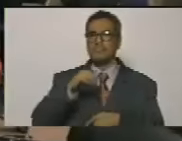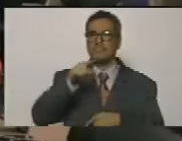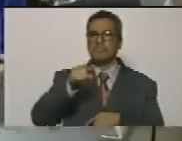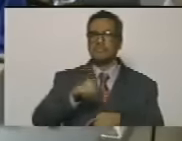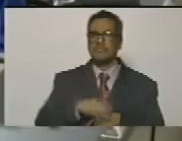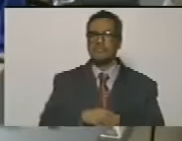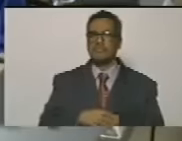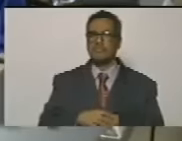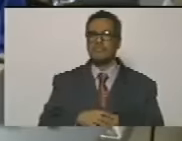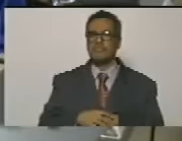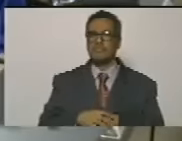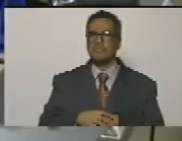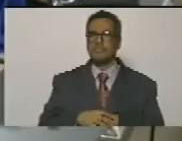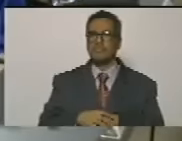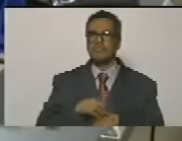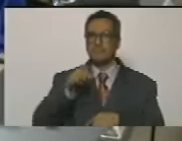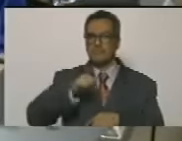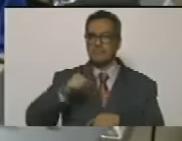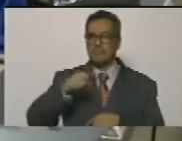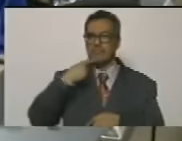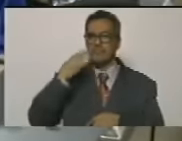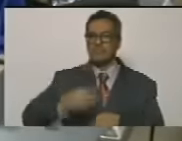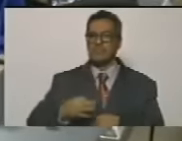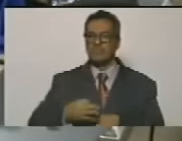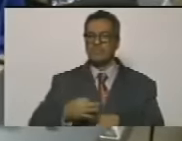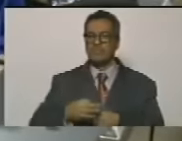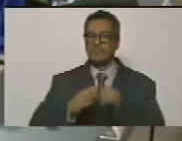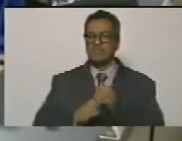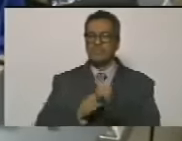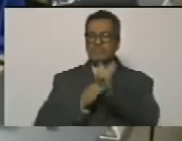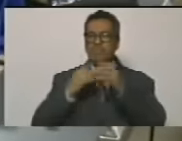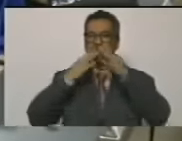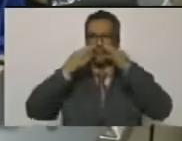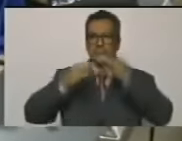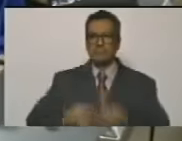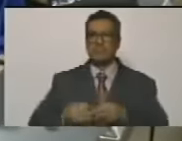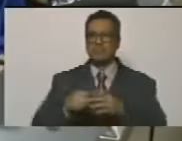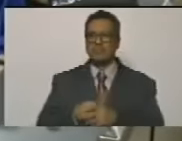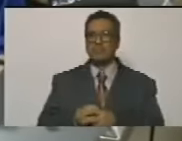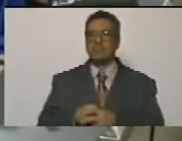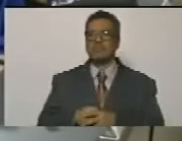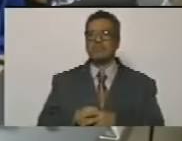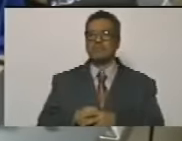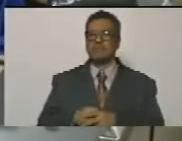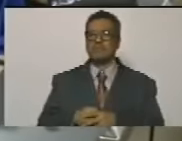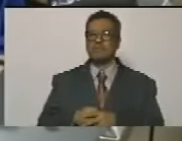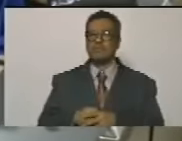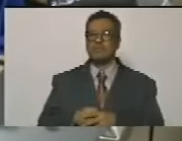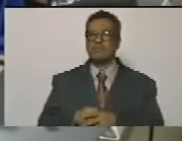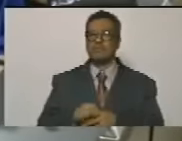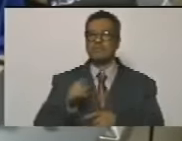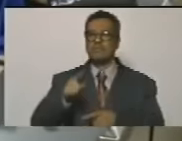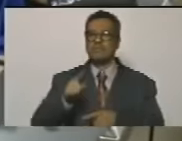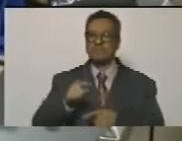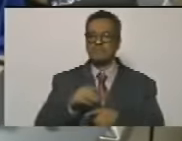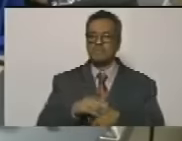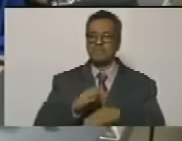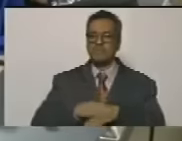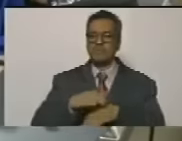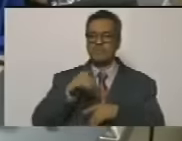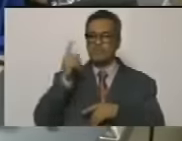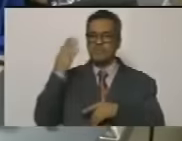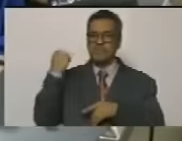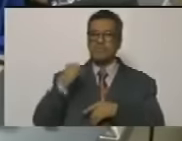blanco esos si eran dirigentes de verdad honestos entonces tienen que ser la cosa con el pasado los